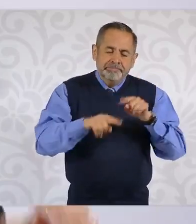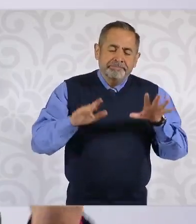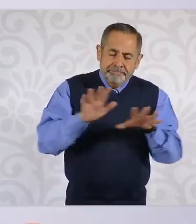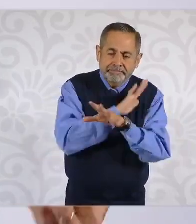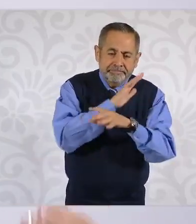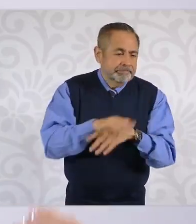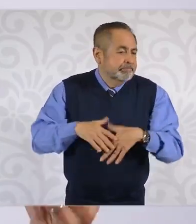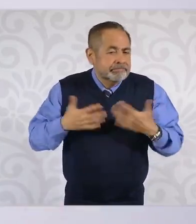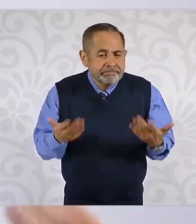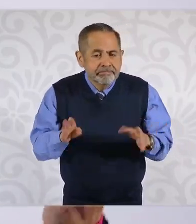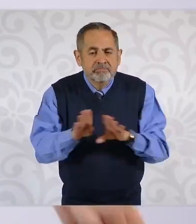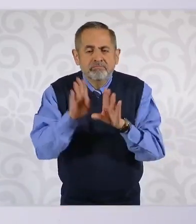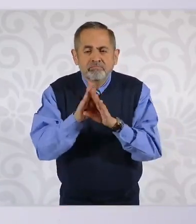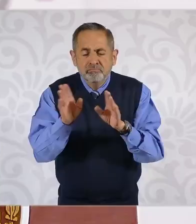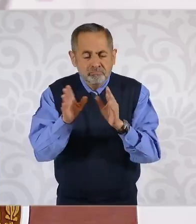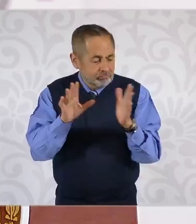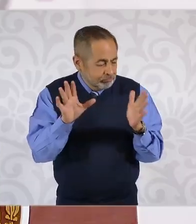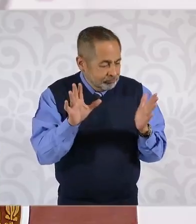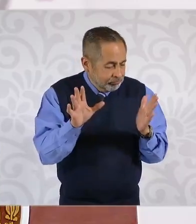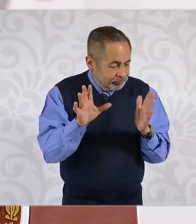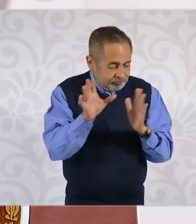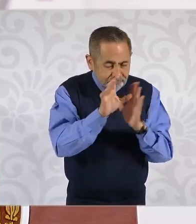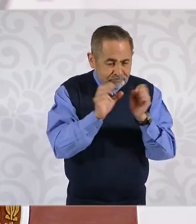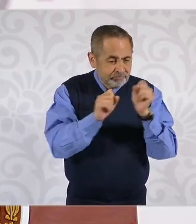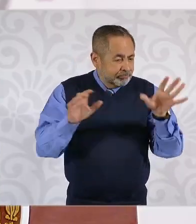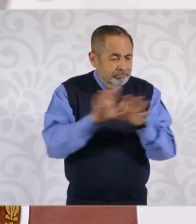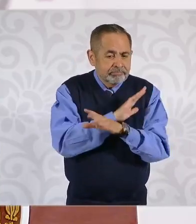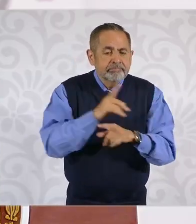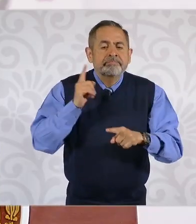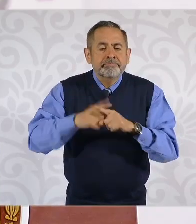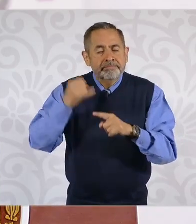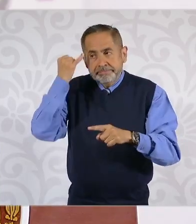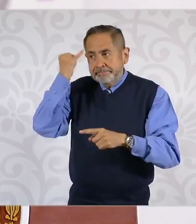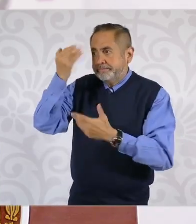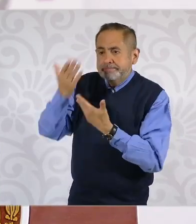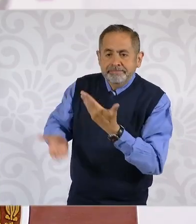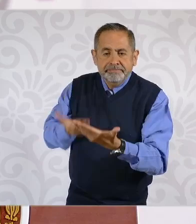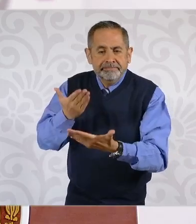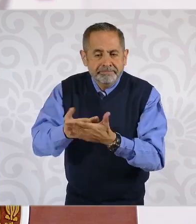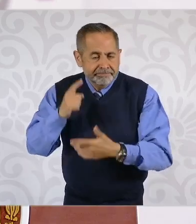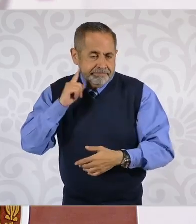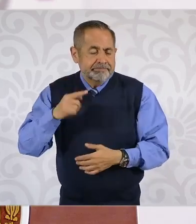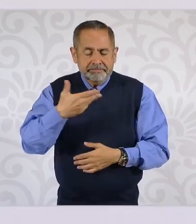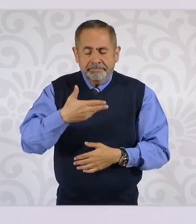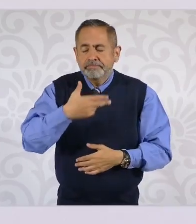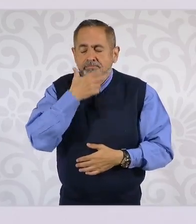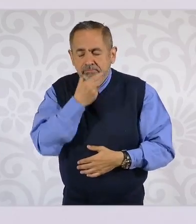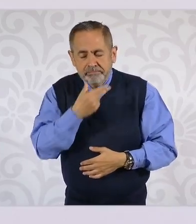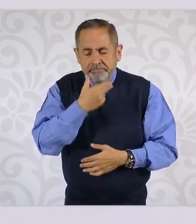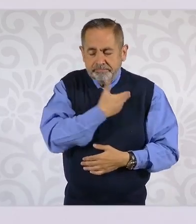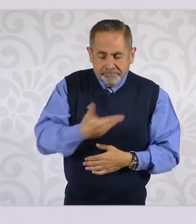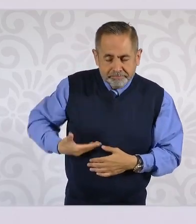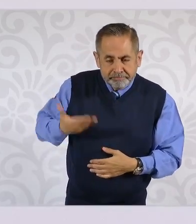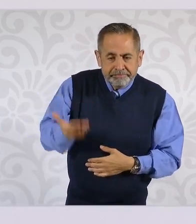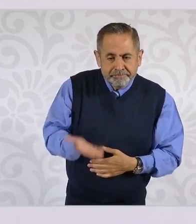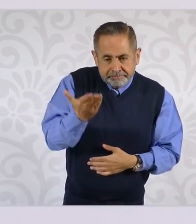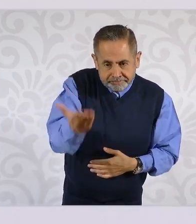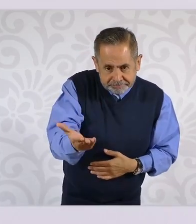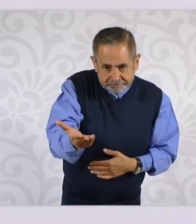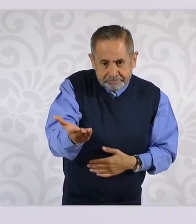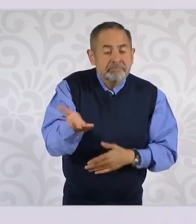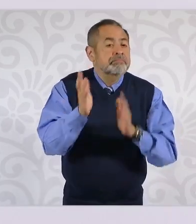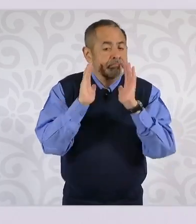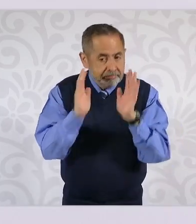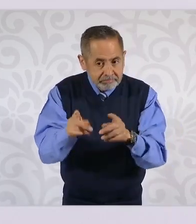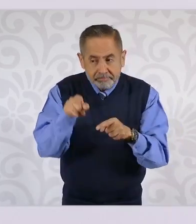¿Cómo se hace el cambio constitucional? Se presenta una propuesta por parte del Ejecutivo, se analiza en las comisiones,